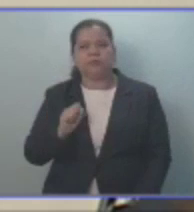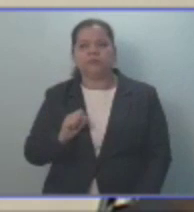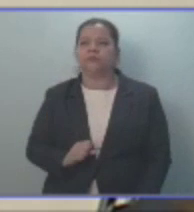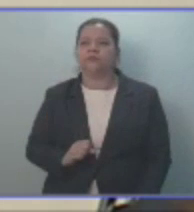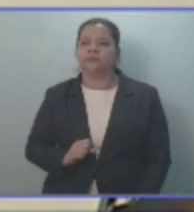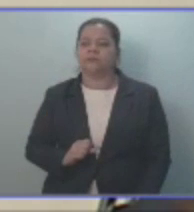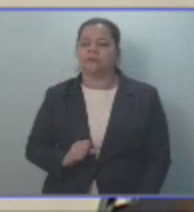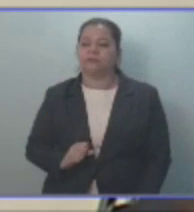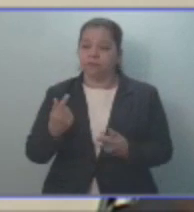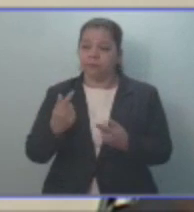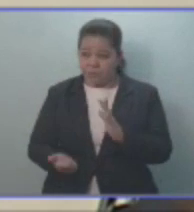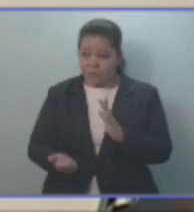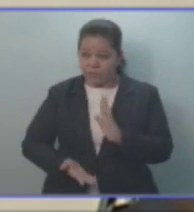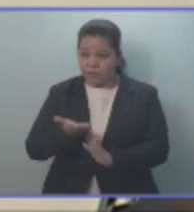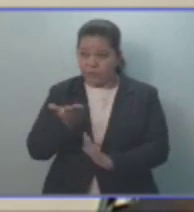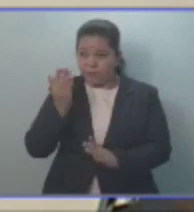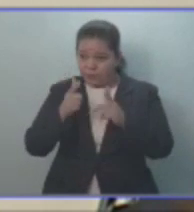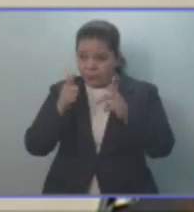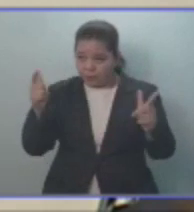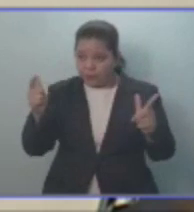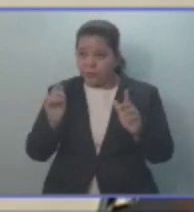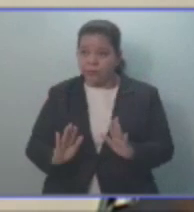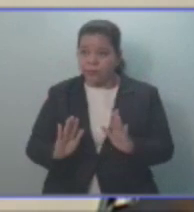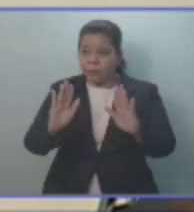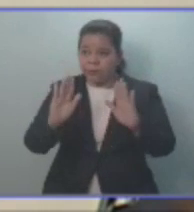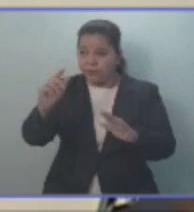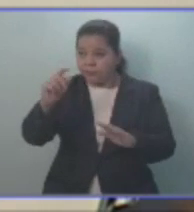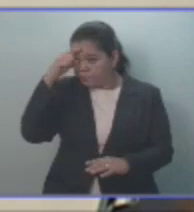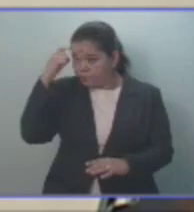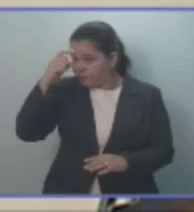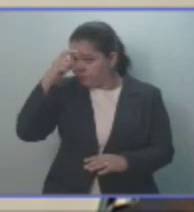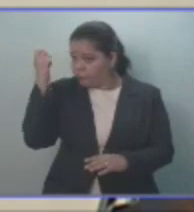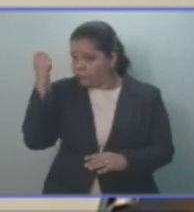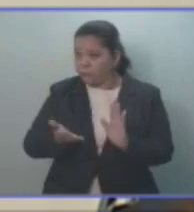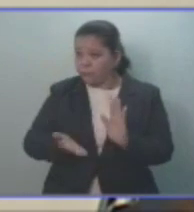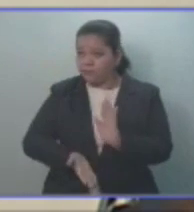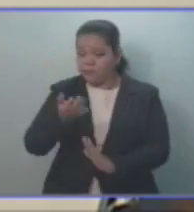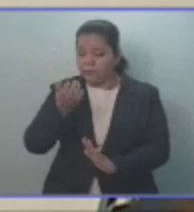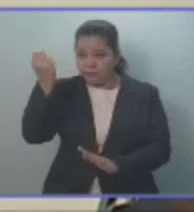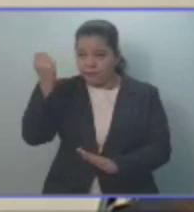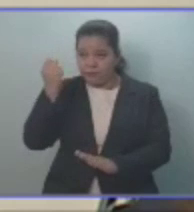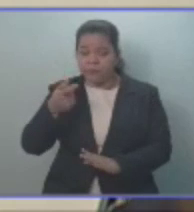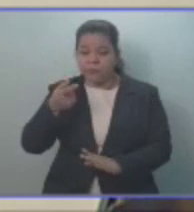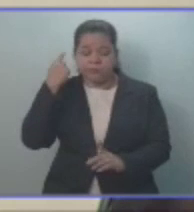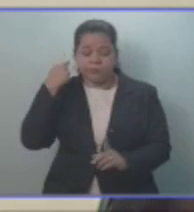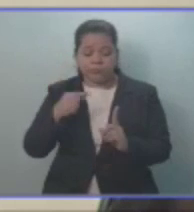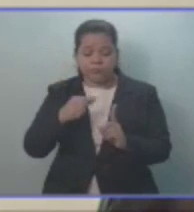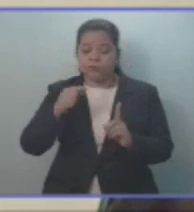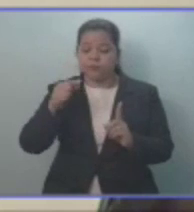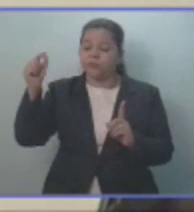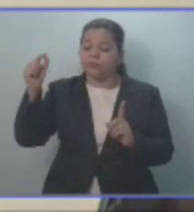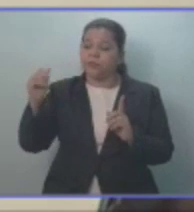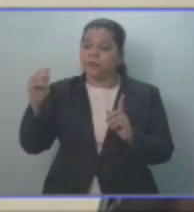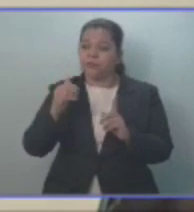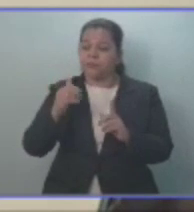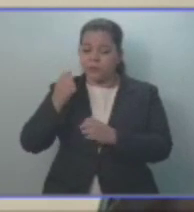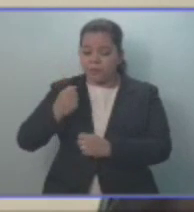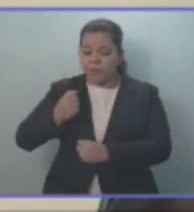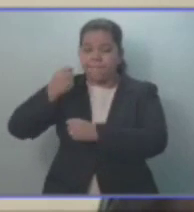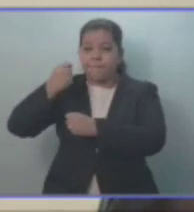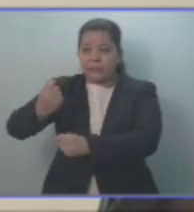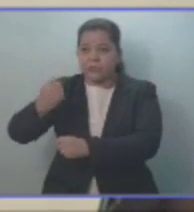Y que el mayor milagro es que ahora se reconozca la labor del Pastor del Pueblo, Monseñor Oscar